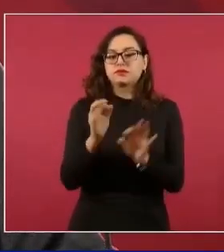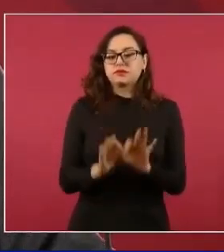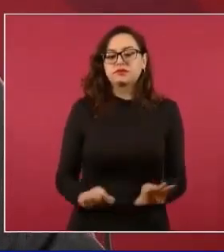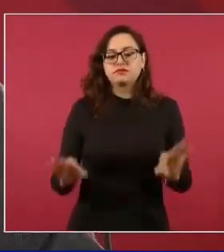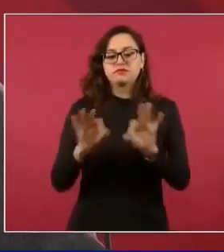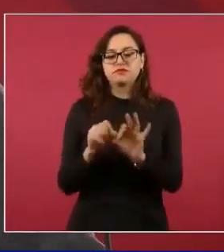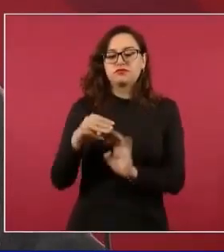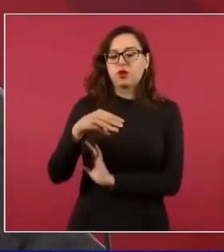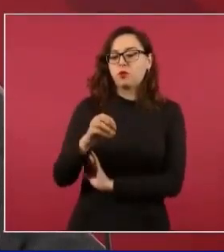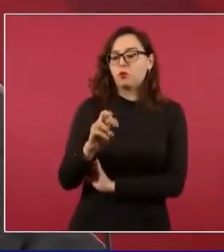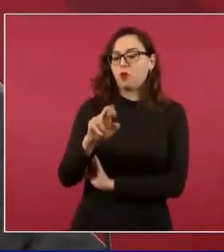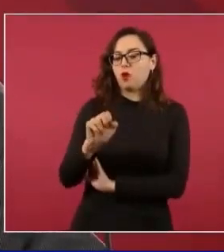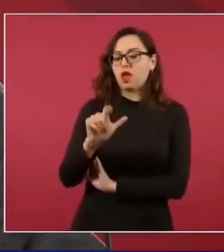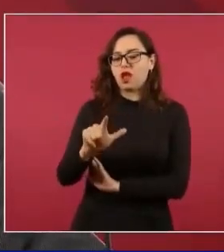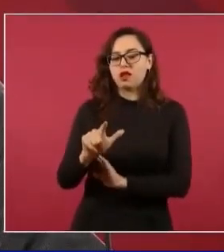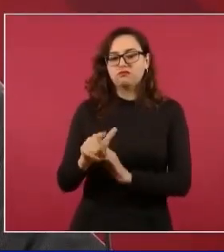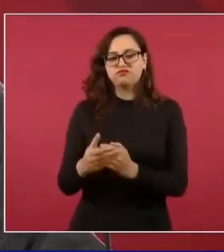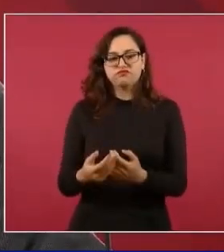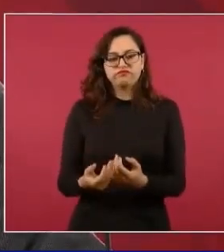moral